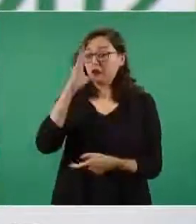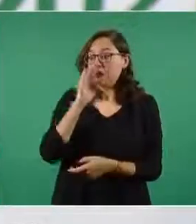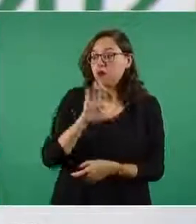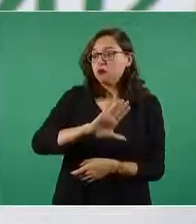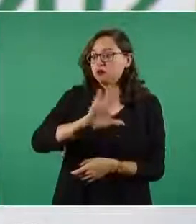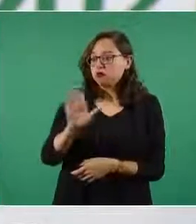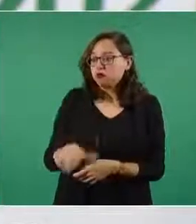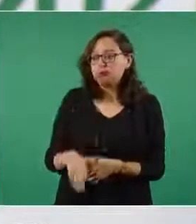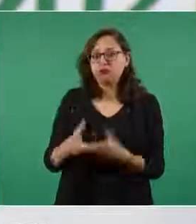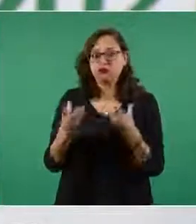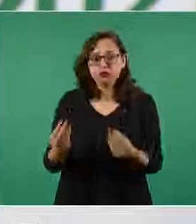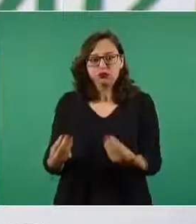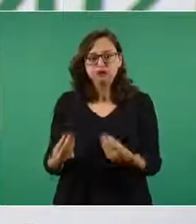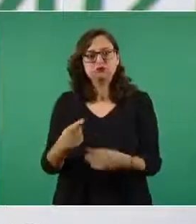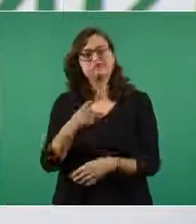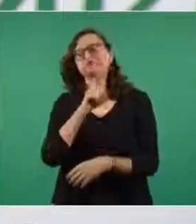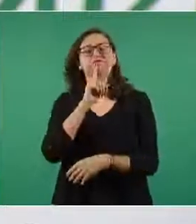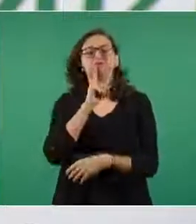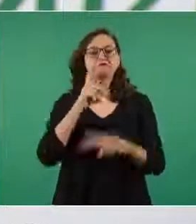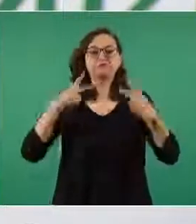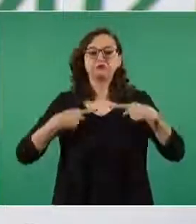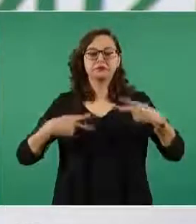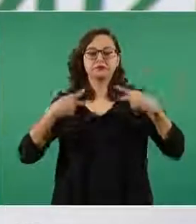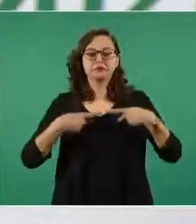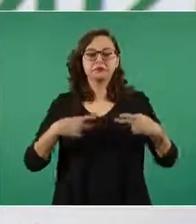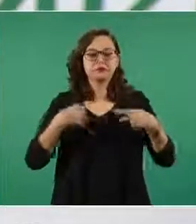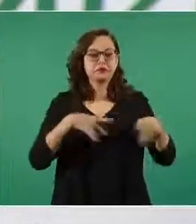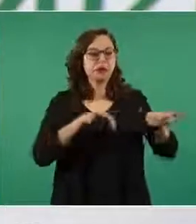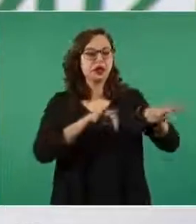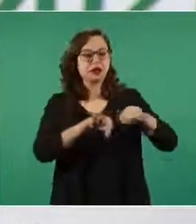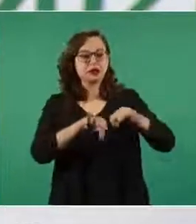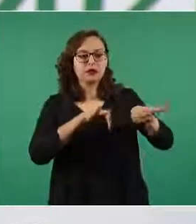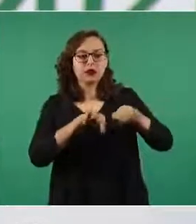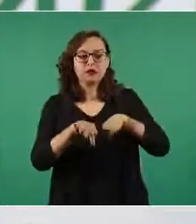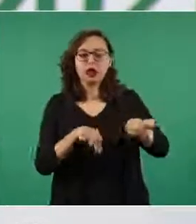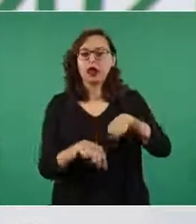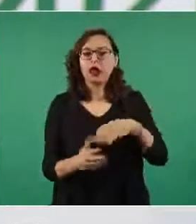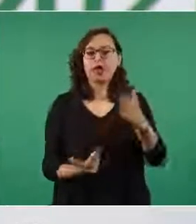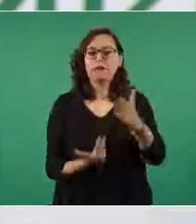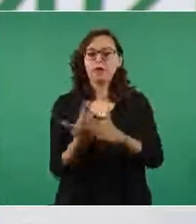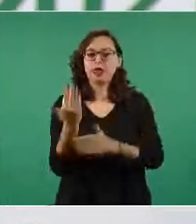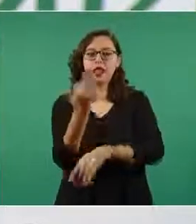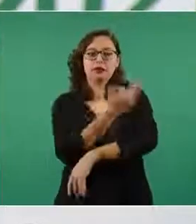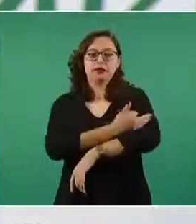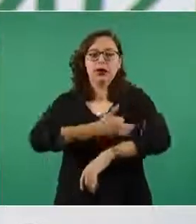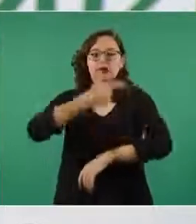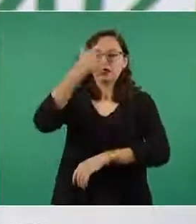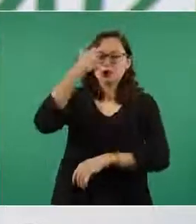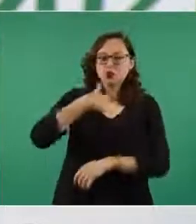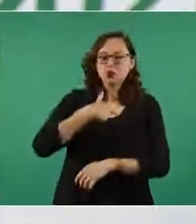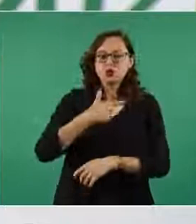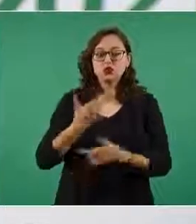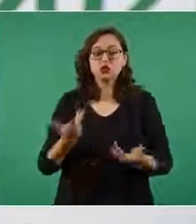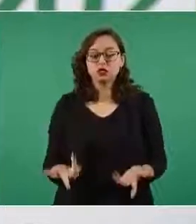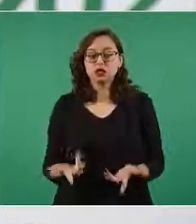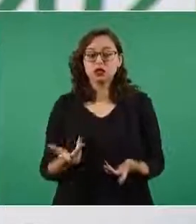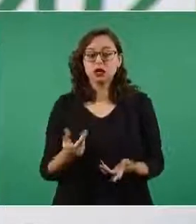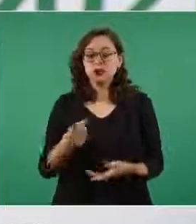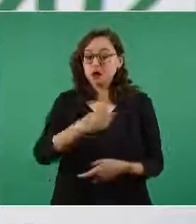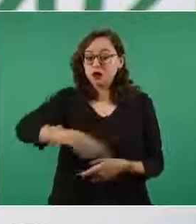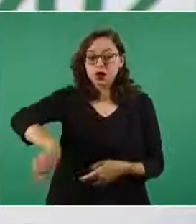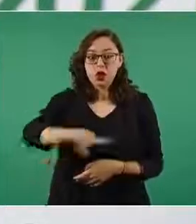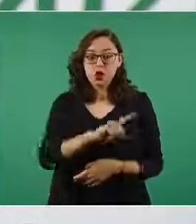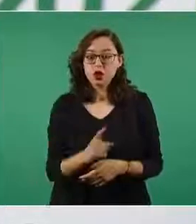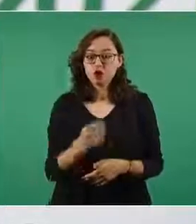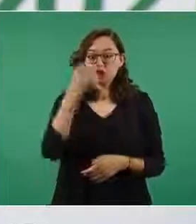los trabajadores vienen a trabajar su turno nosotros tenemos tres turnos de trabajo los que estamos sujetos a la presión somos los ingenieros